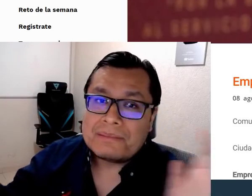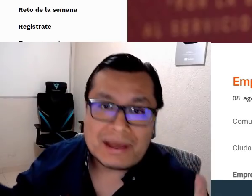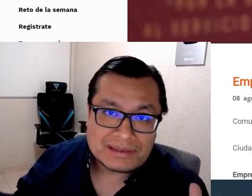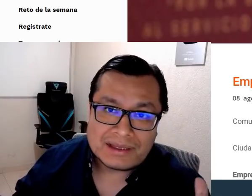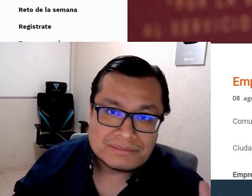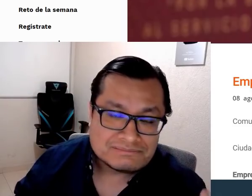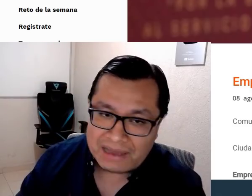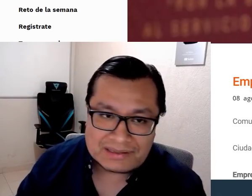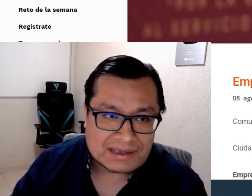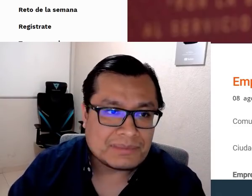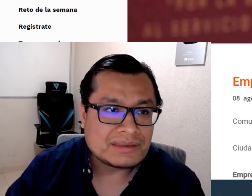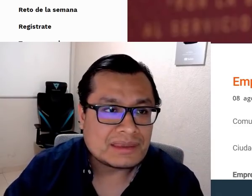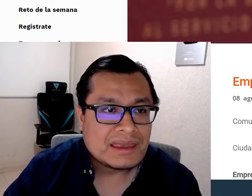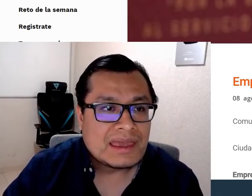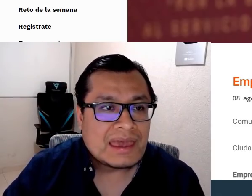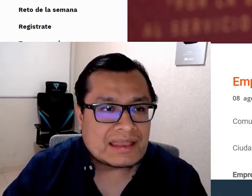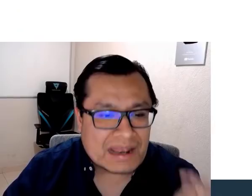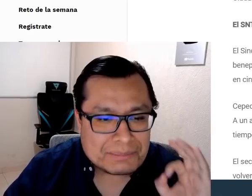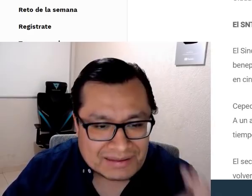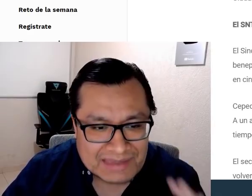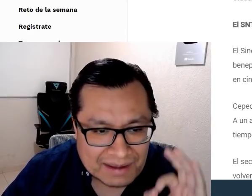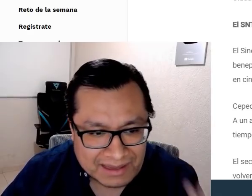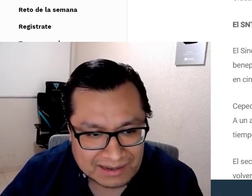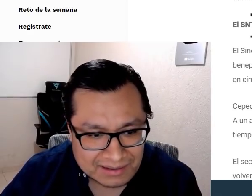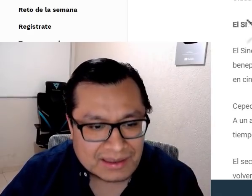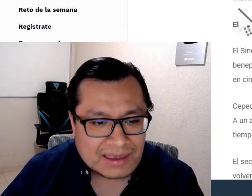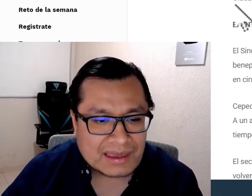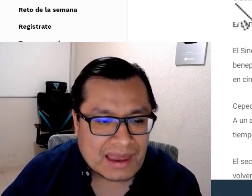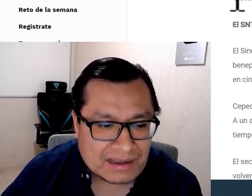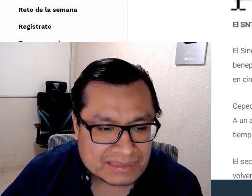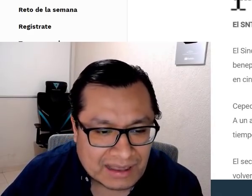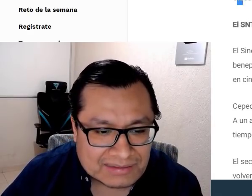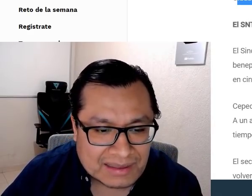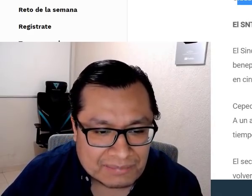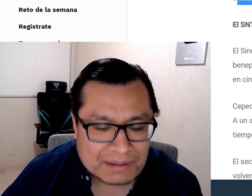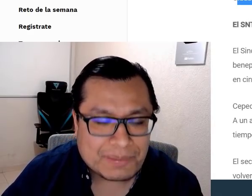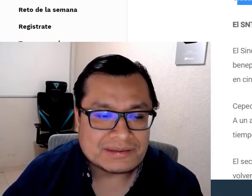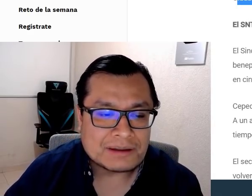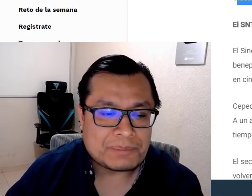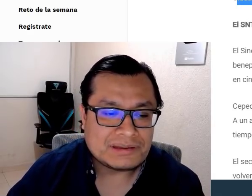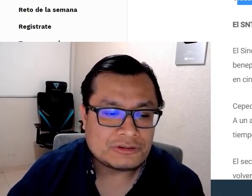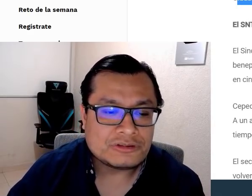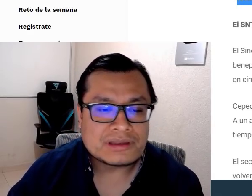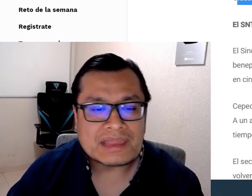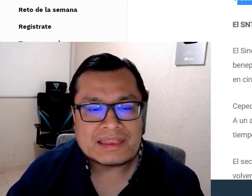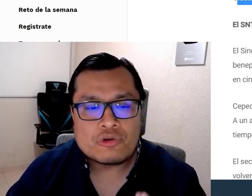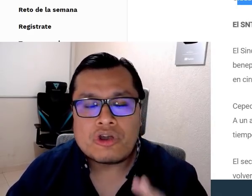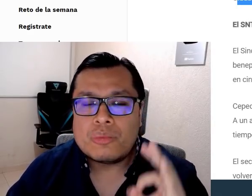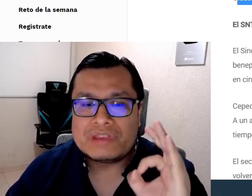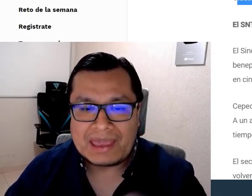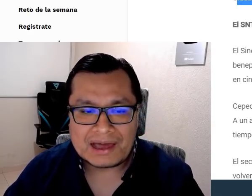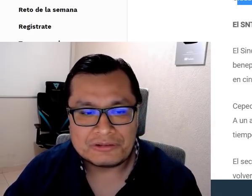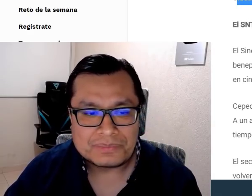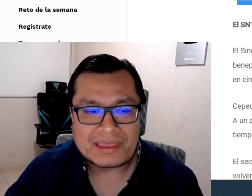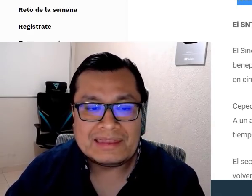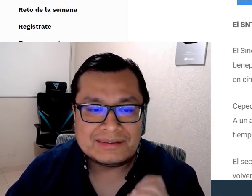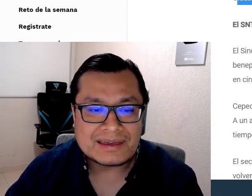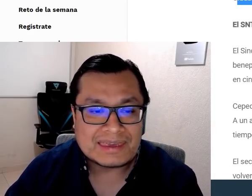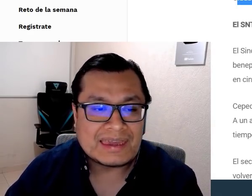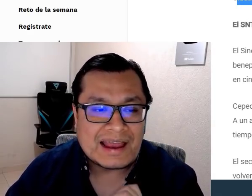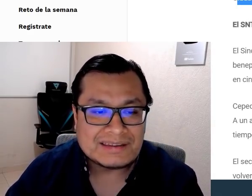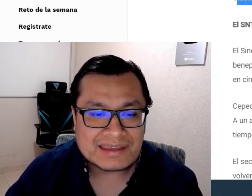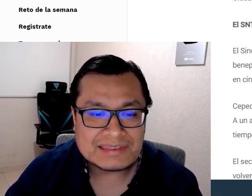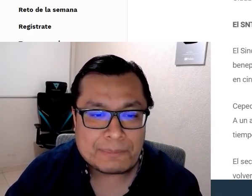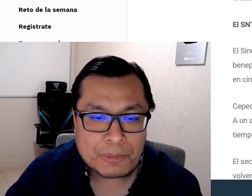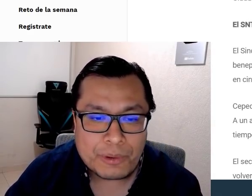diga el que manda, básicamente. En el mes de abril, el 13 de abril, para ser precisos, tenía un comunicado y